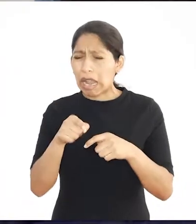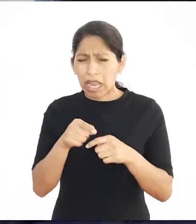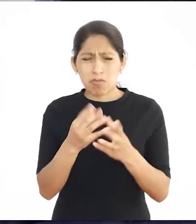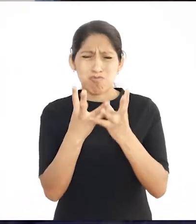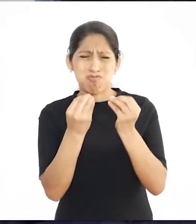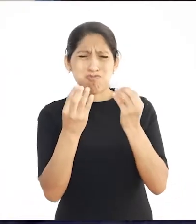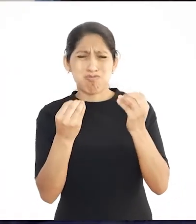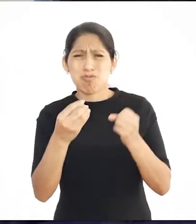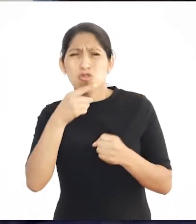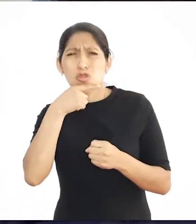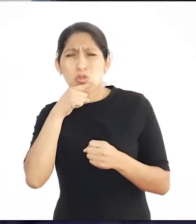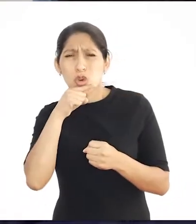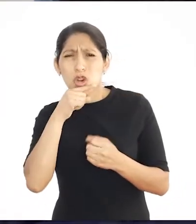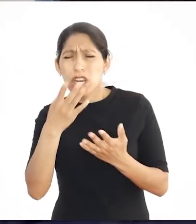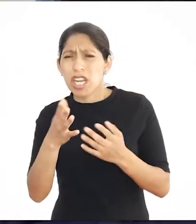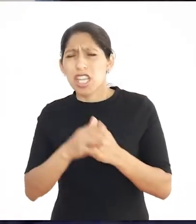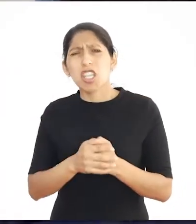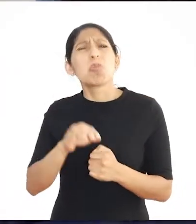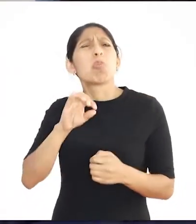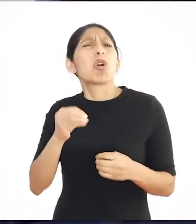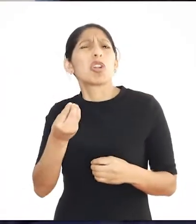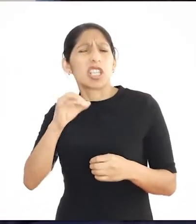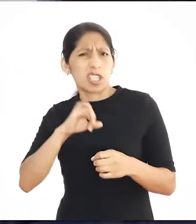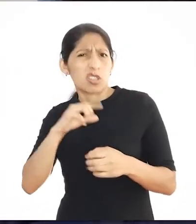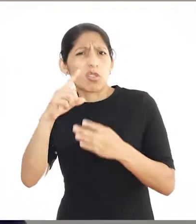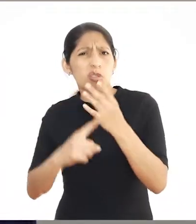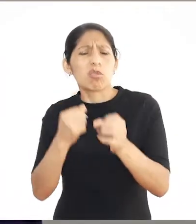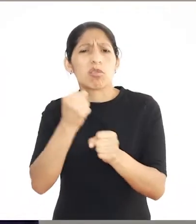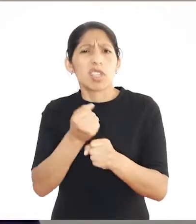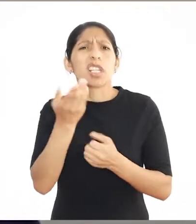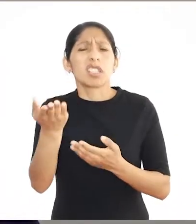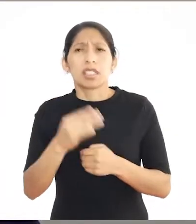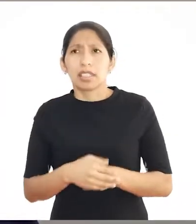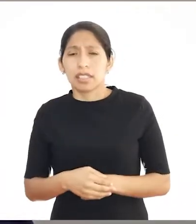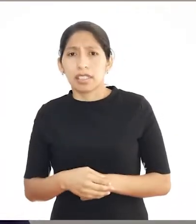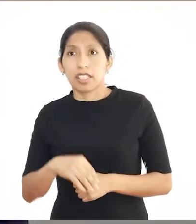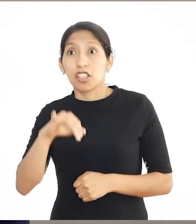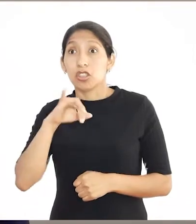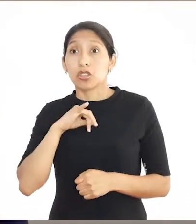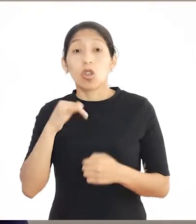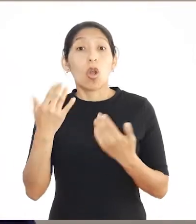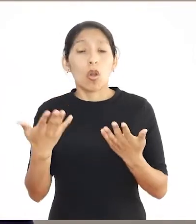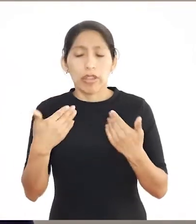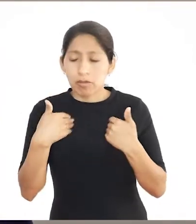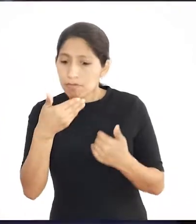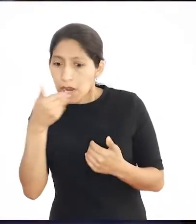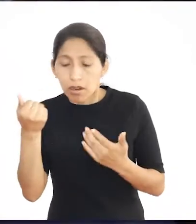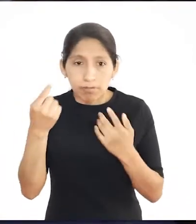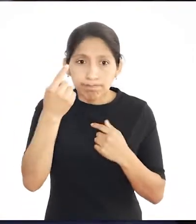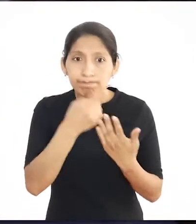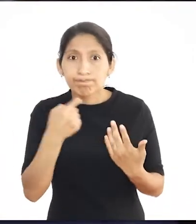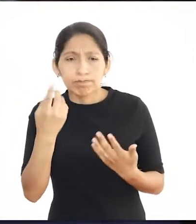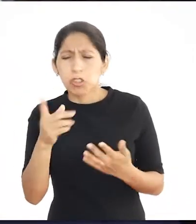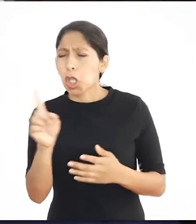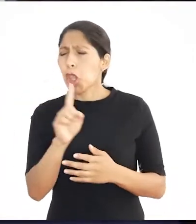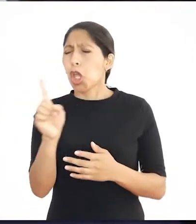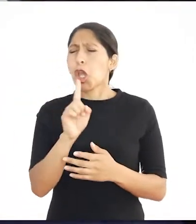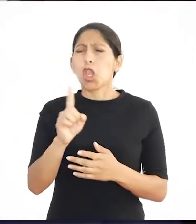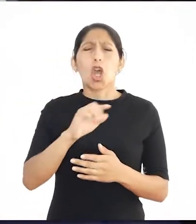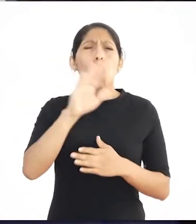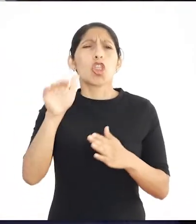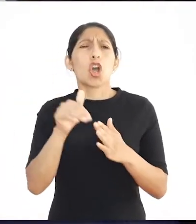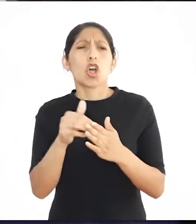Acá hay hartas candidatas mujeres. ¿Por qué debería escogerte a ti? Bueno, he venido más que las otras porque tengo un mejor trabajo. no.